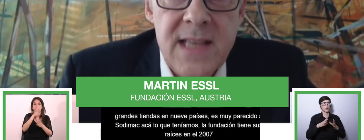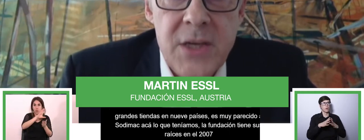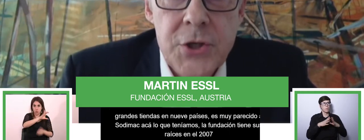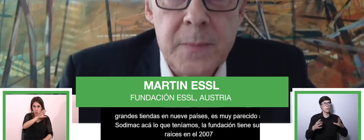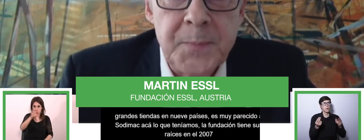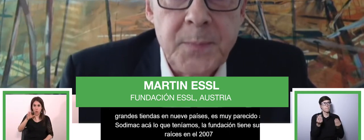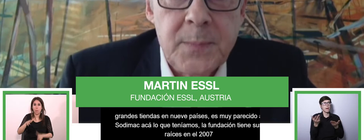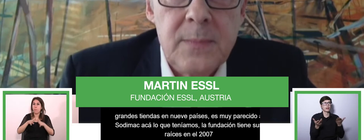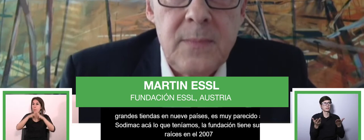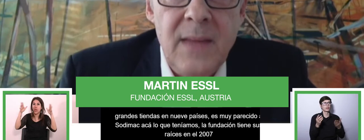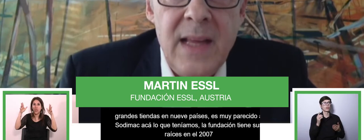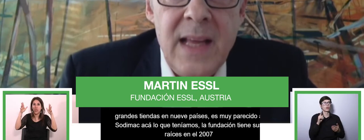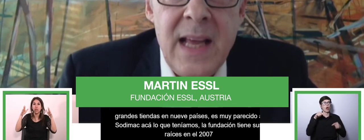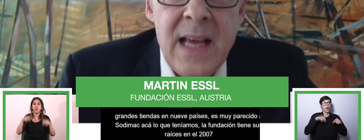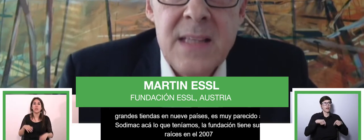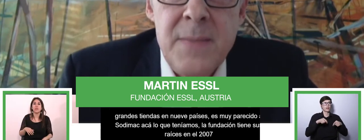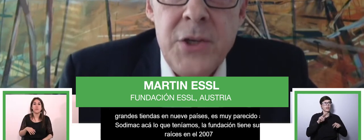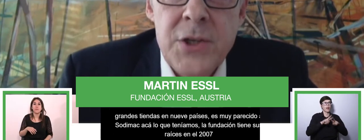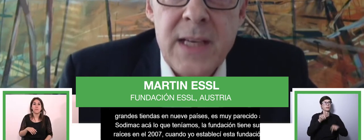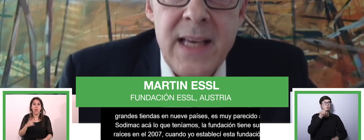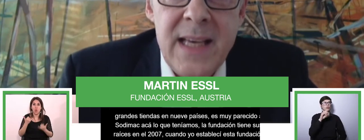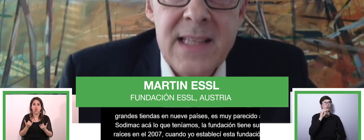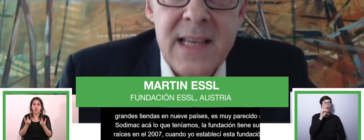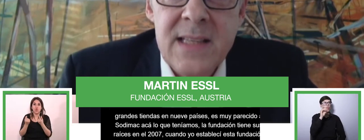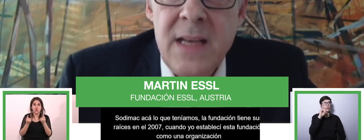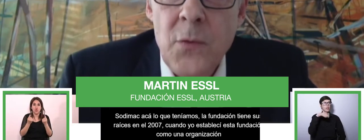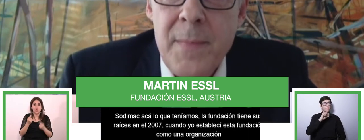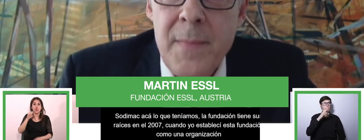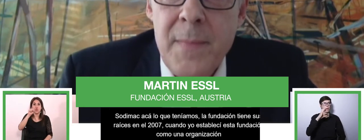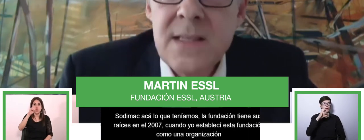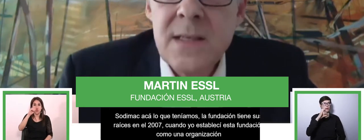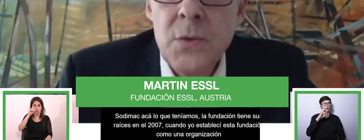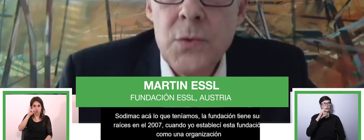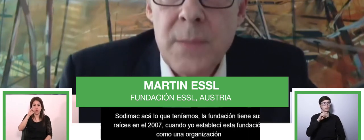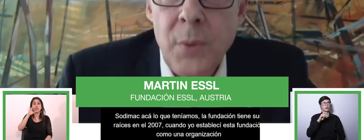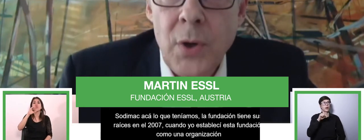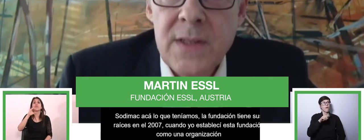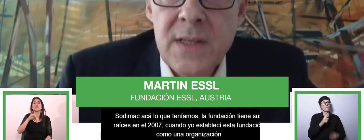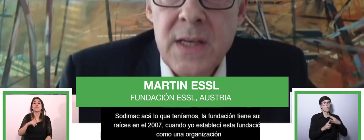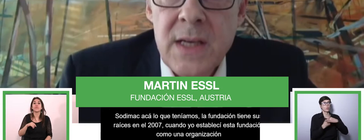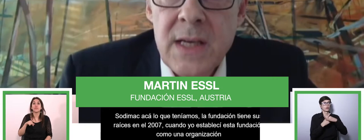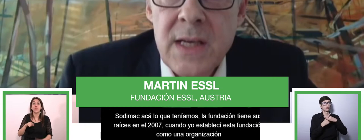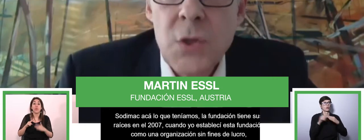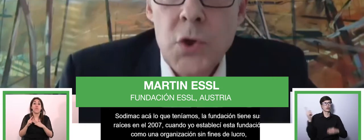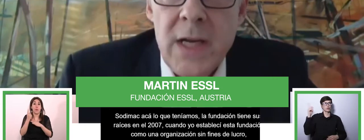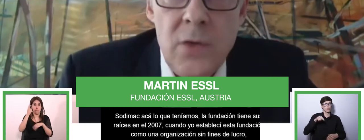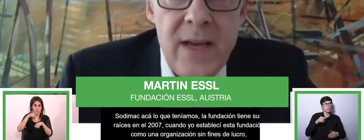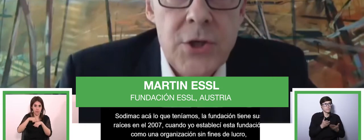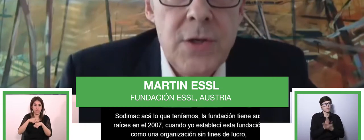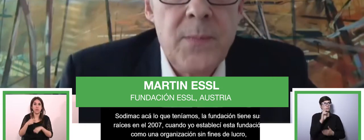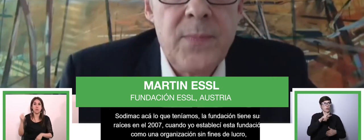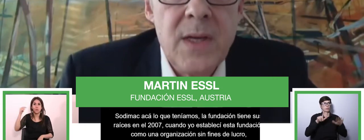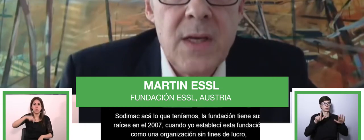organization. its mission is and still remains to support social